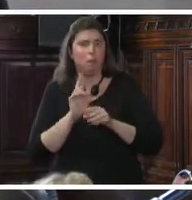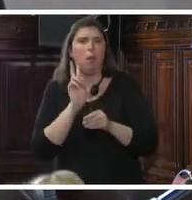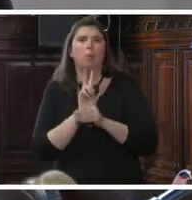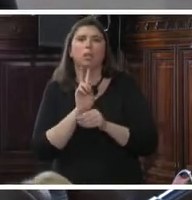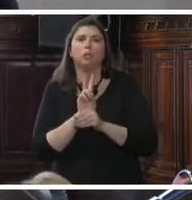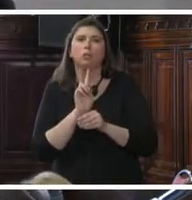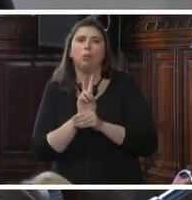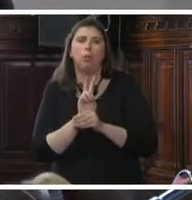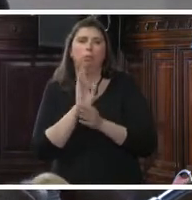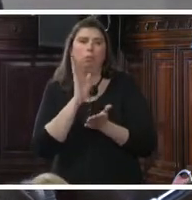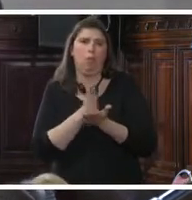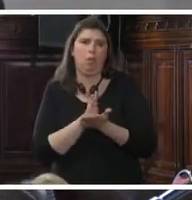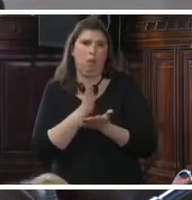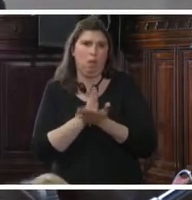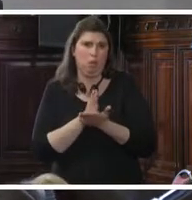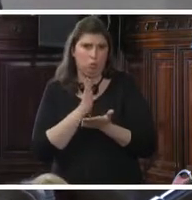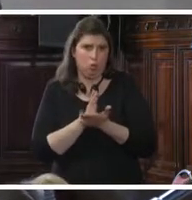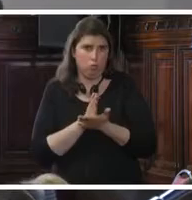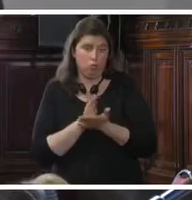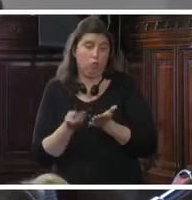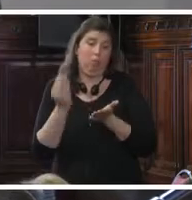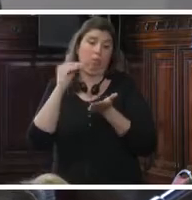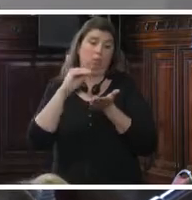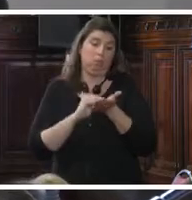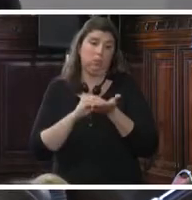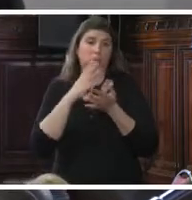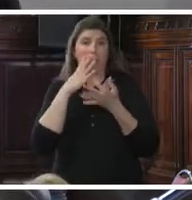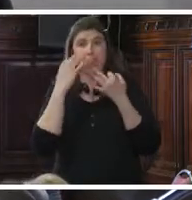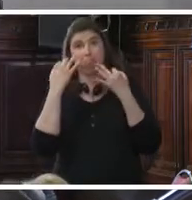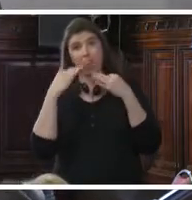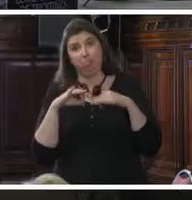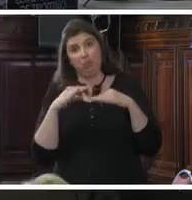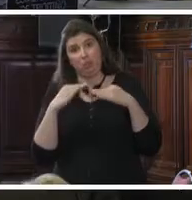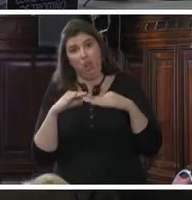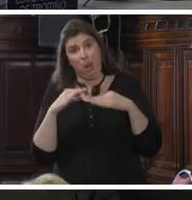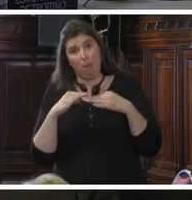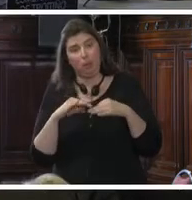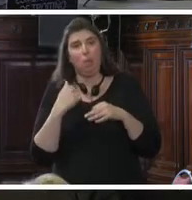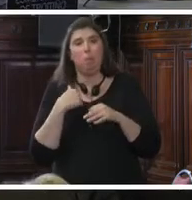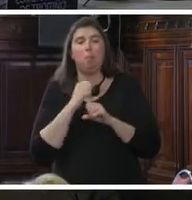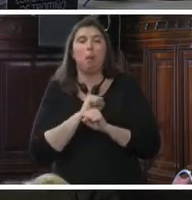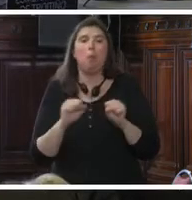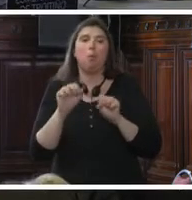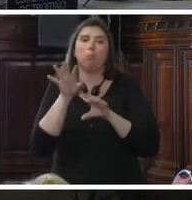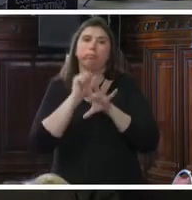de derechos y muy particularmente para recoger una información